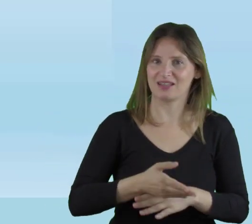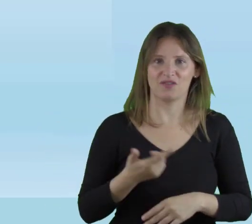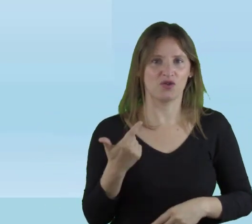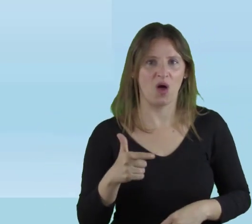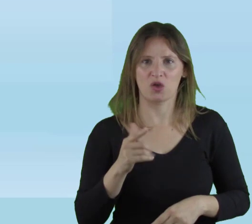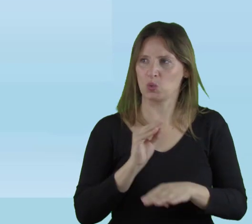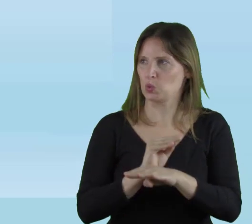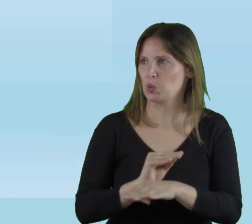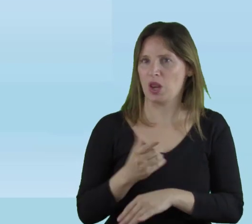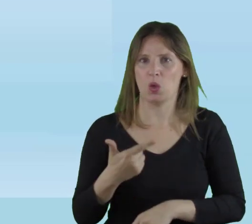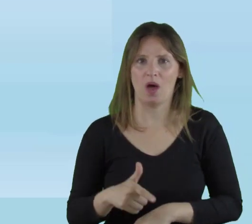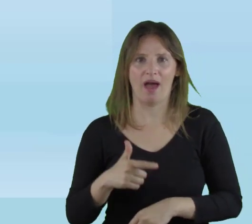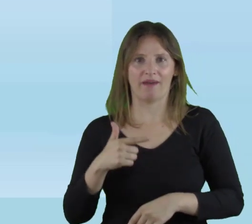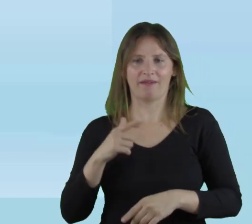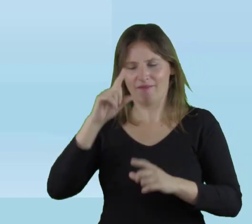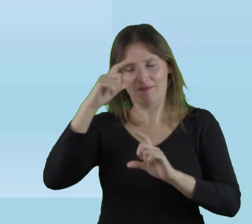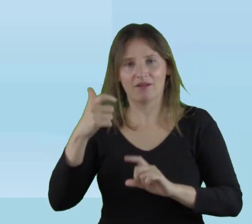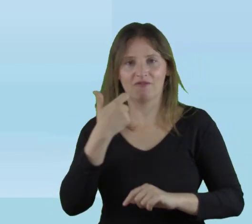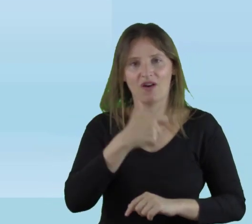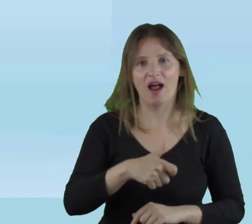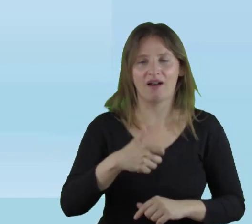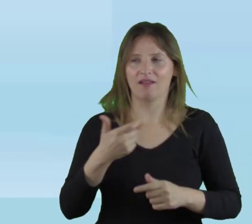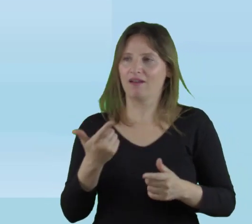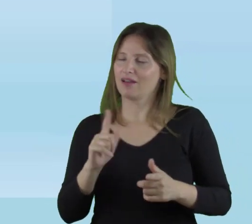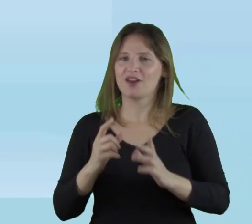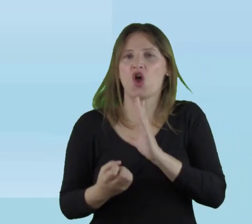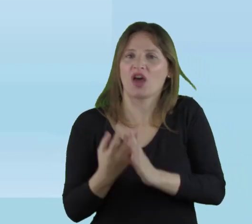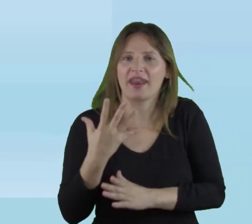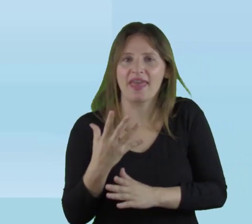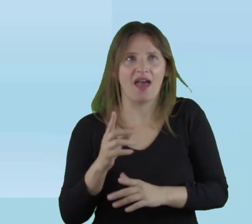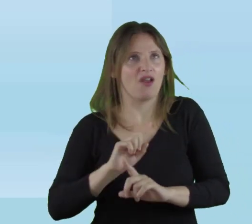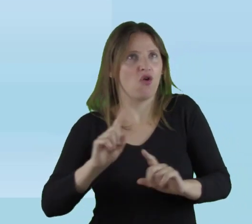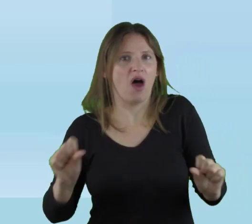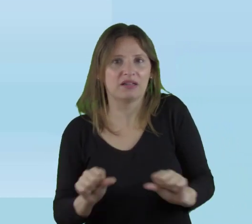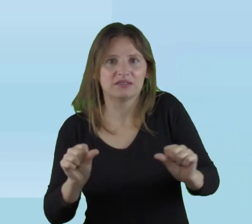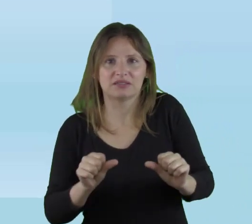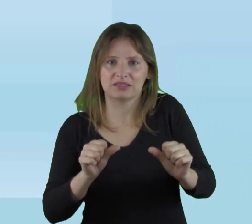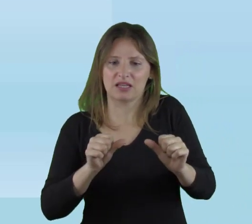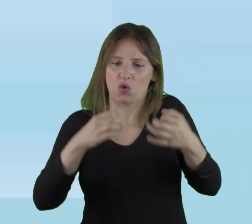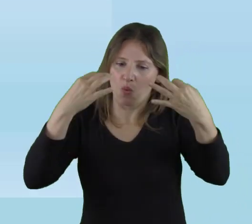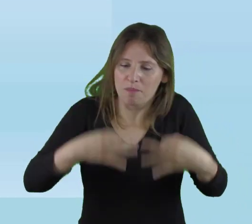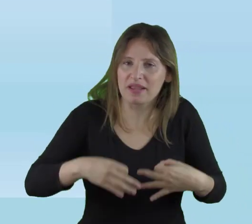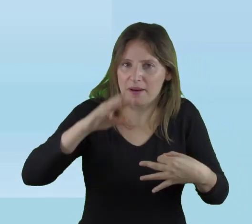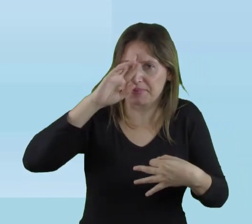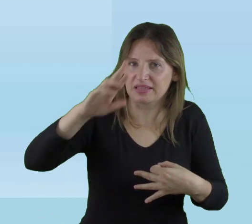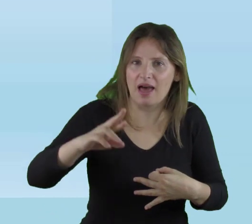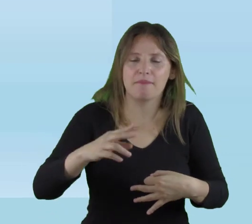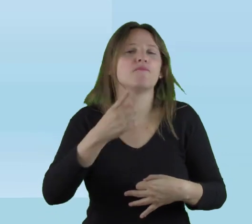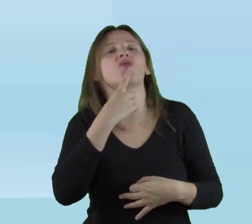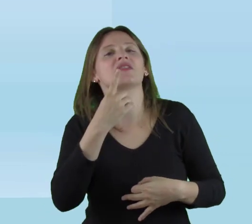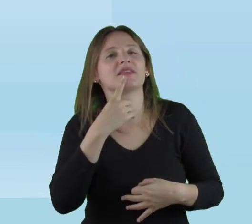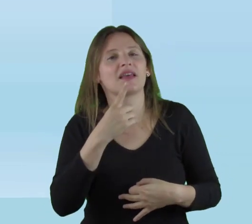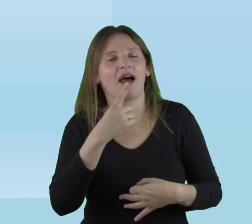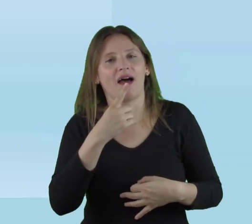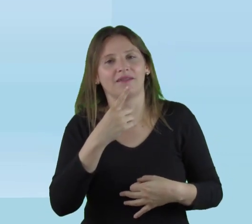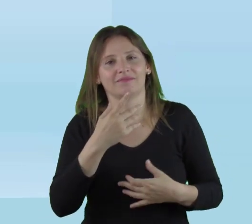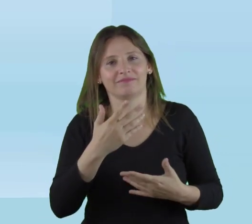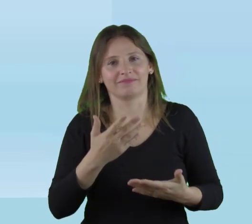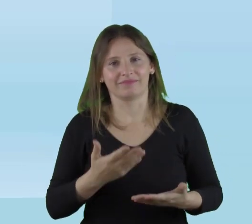cultura, que no favorecemos estas interacciones. Que no creamos y no hacemos cumplir estas políticas